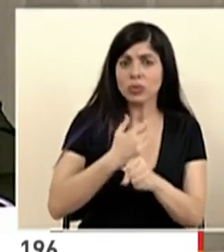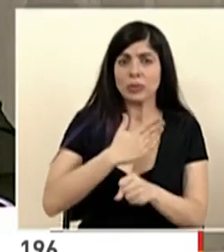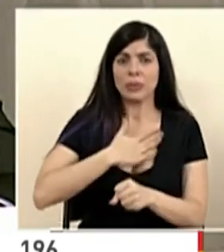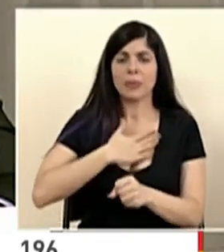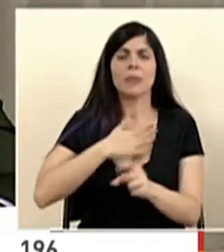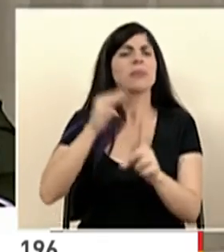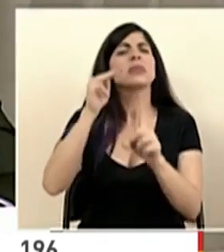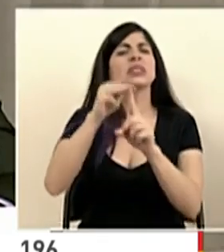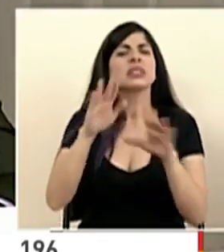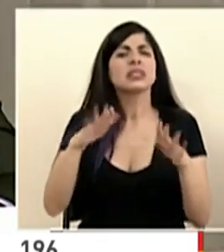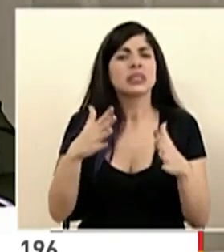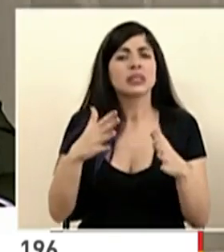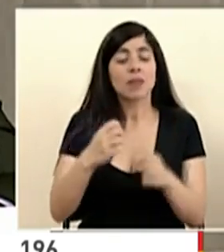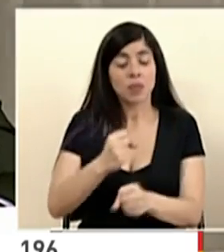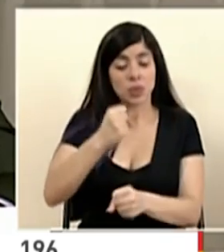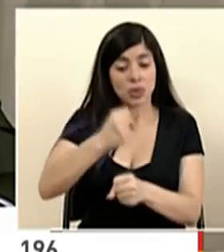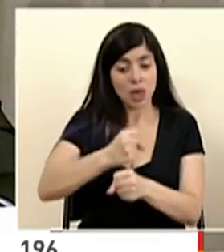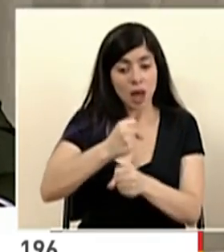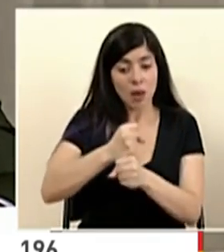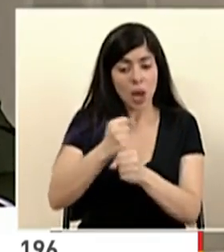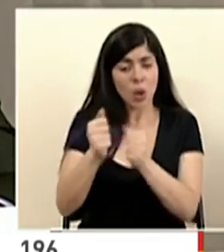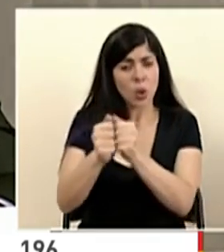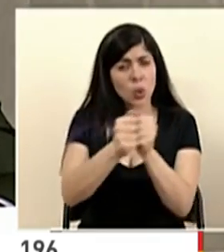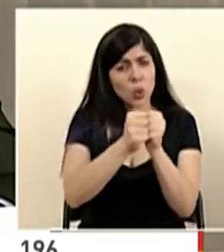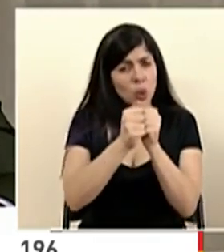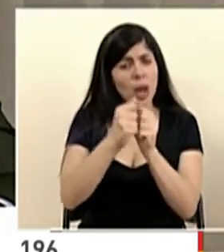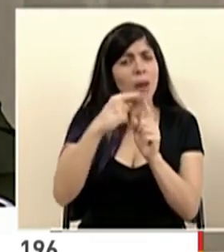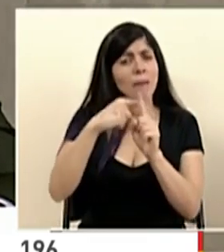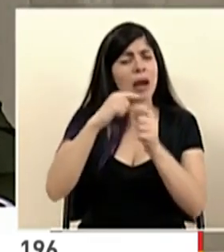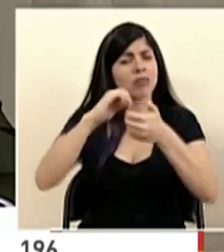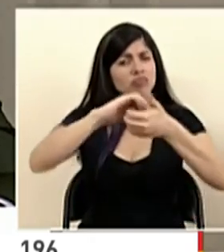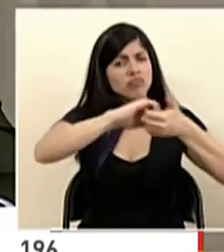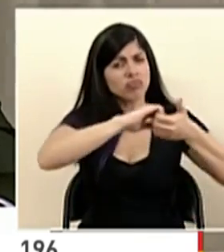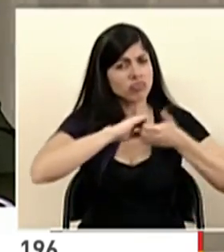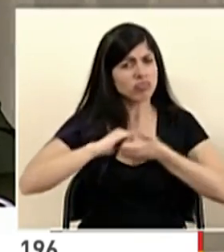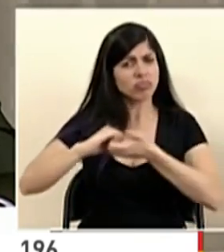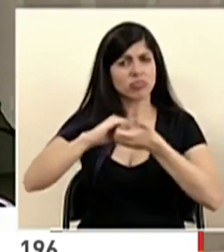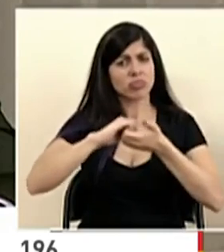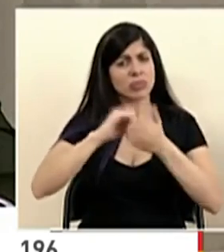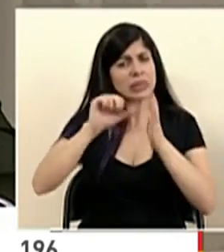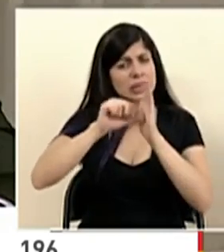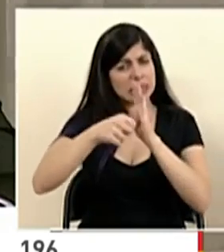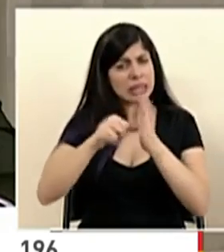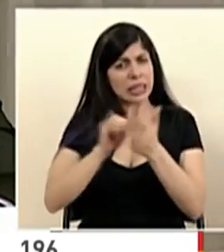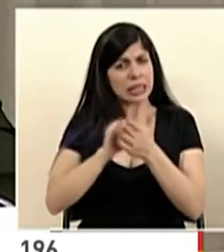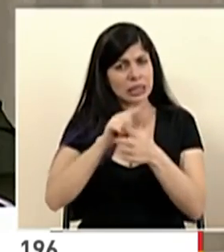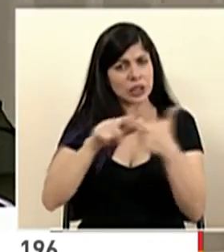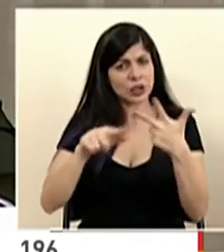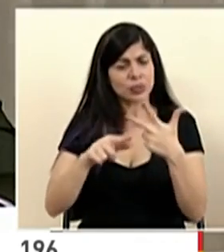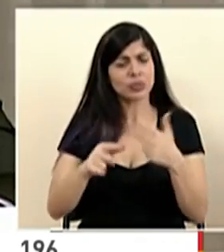mensaje es trabajo, unión y solidaridad, y enfatizar eso.